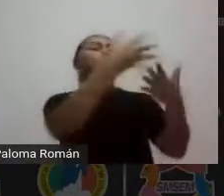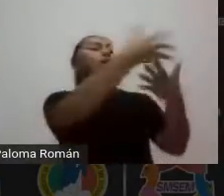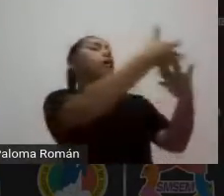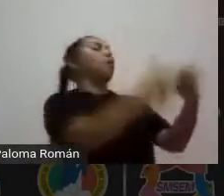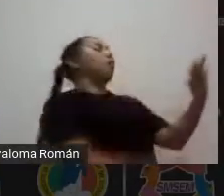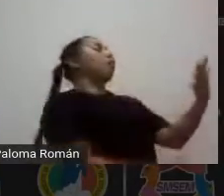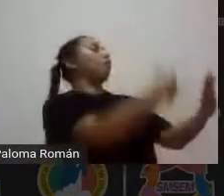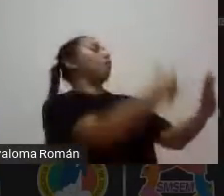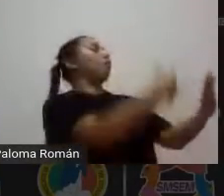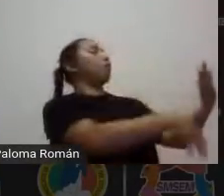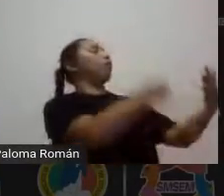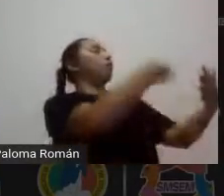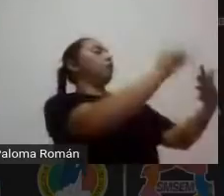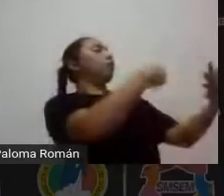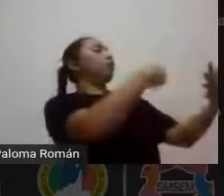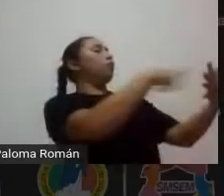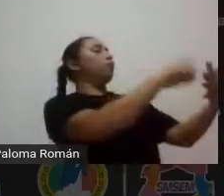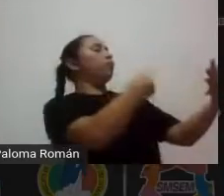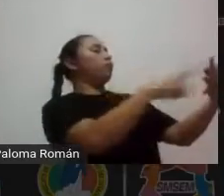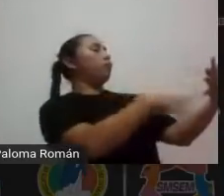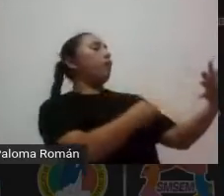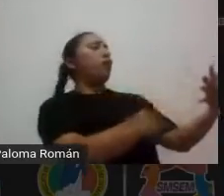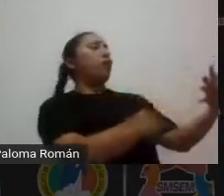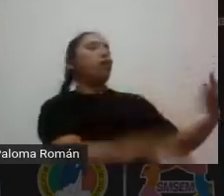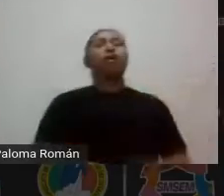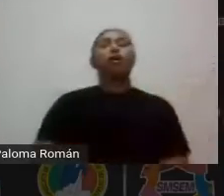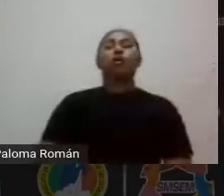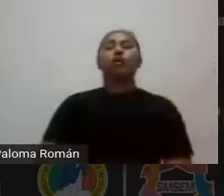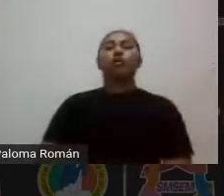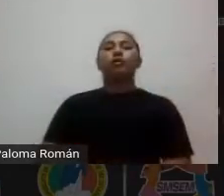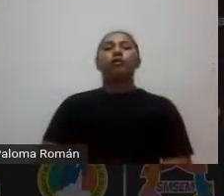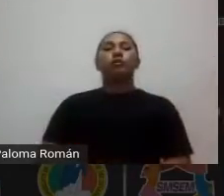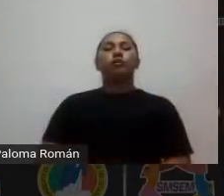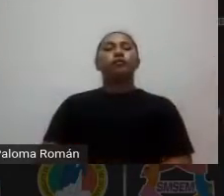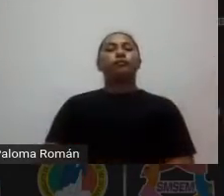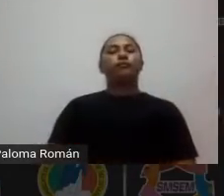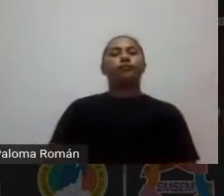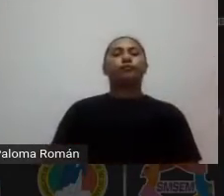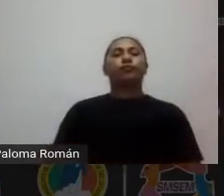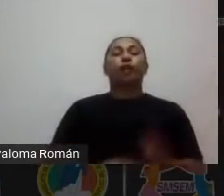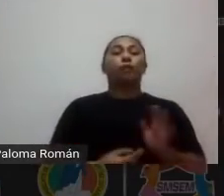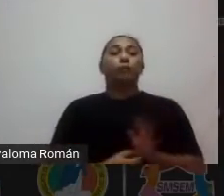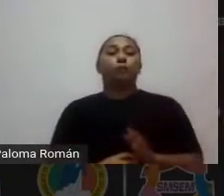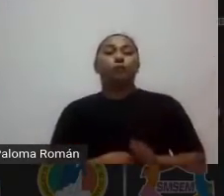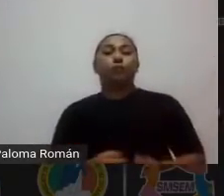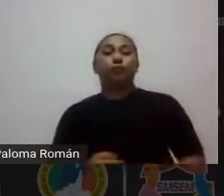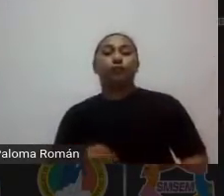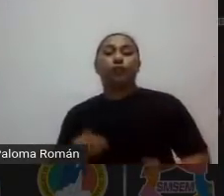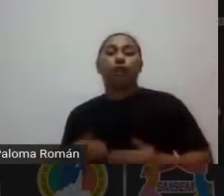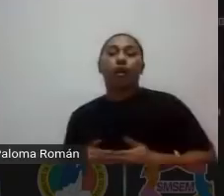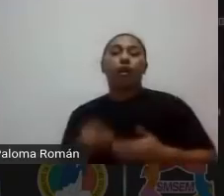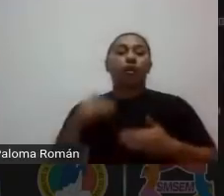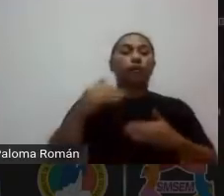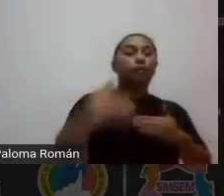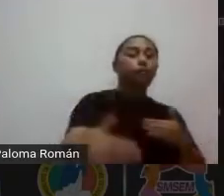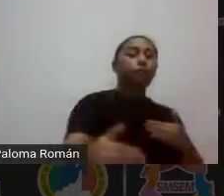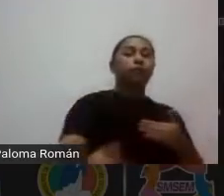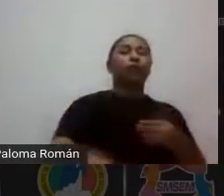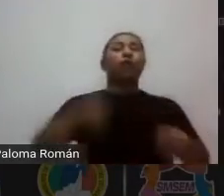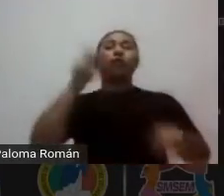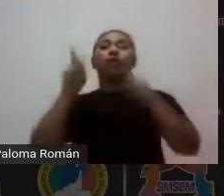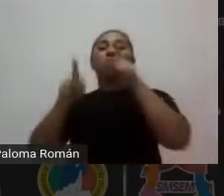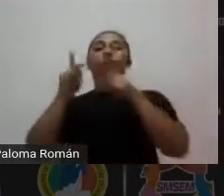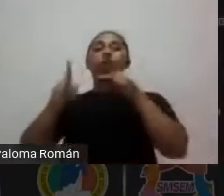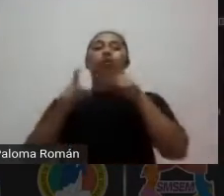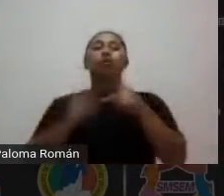ellos todavía pueden este pasar a una etapa de retroalimentación el resto de los compañeritos les pueden hacer